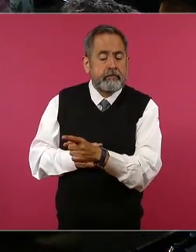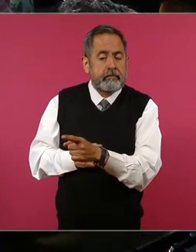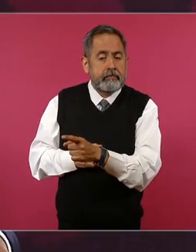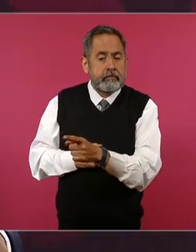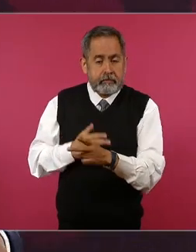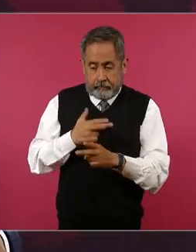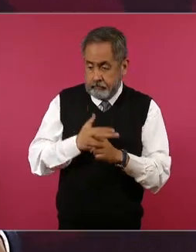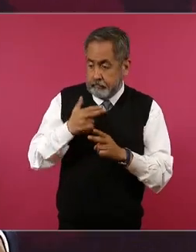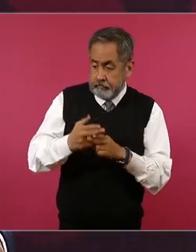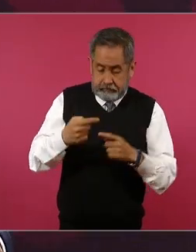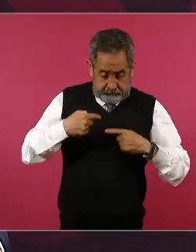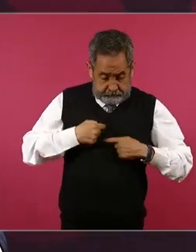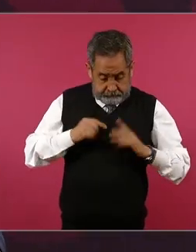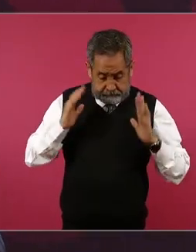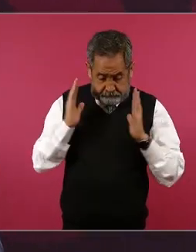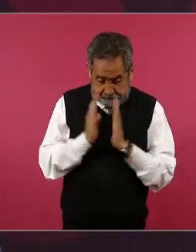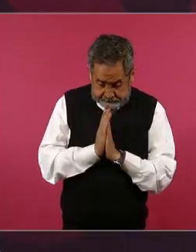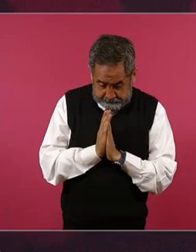fallezca